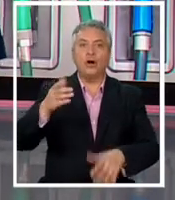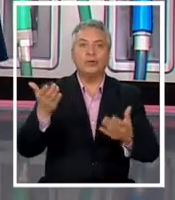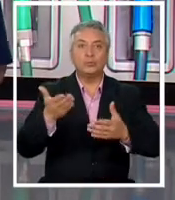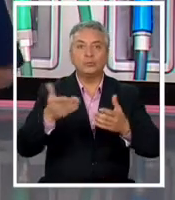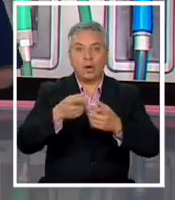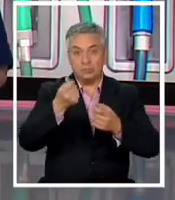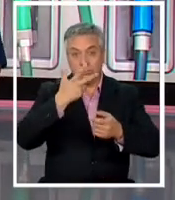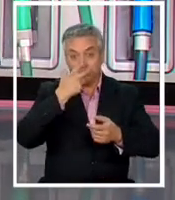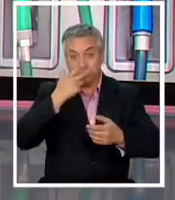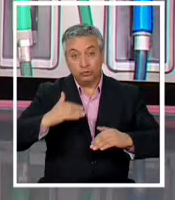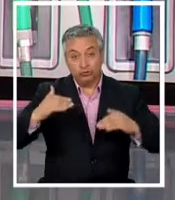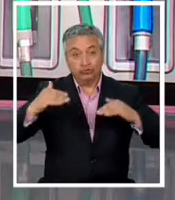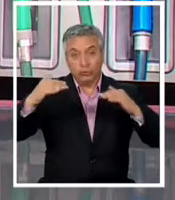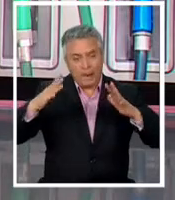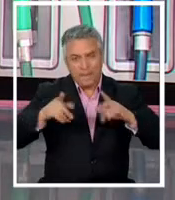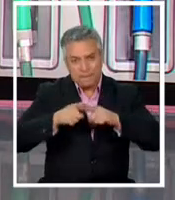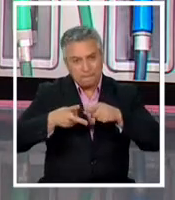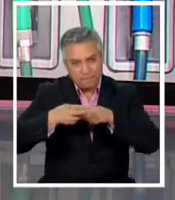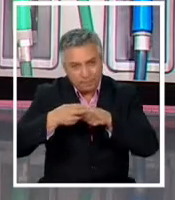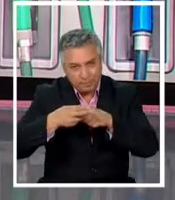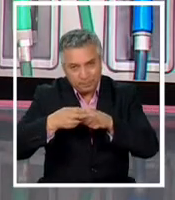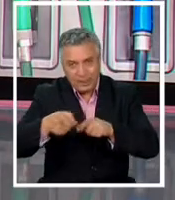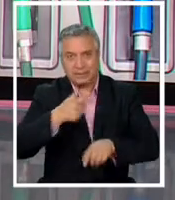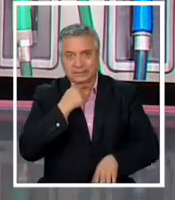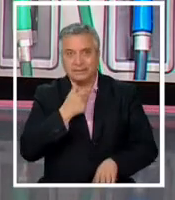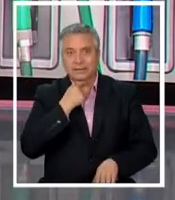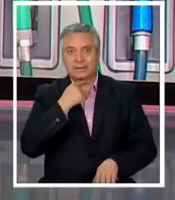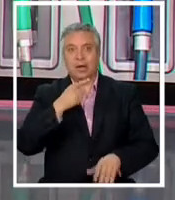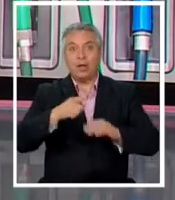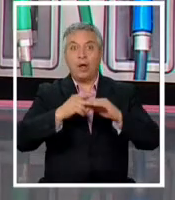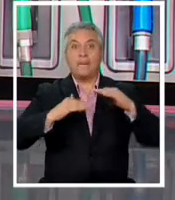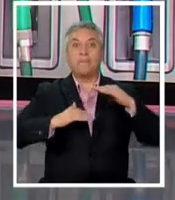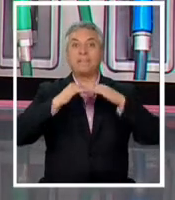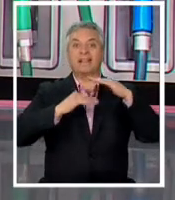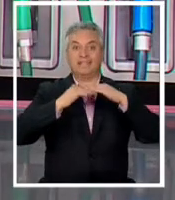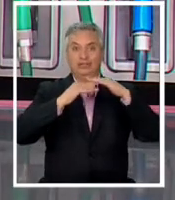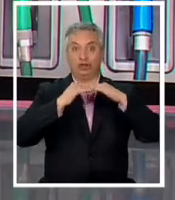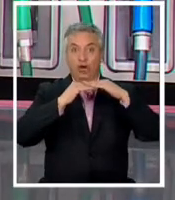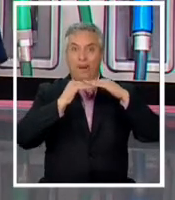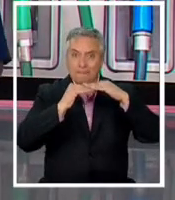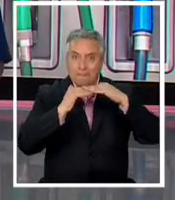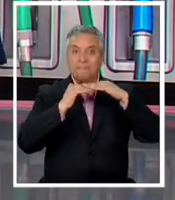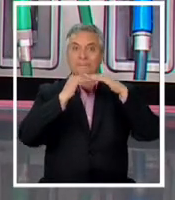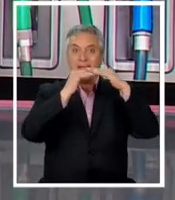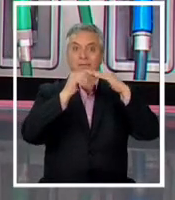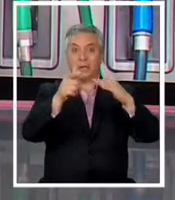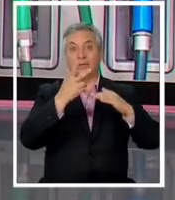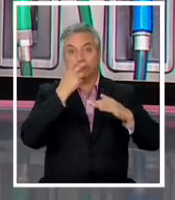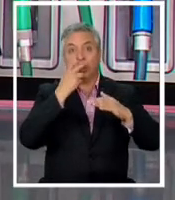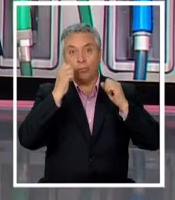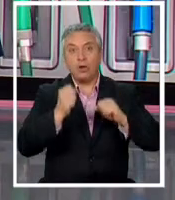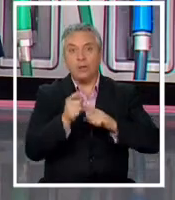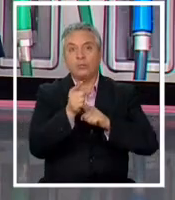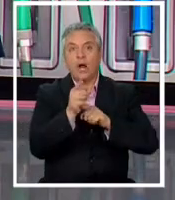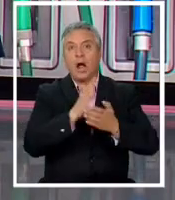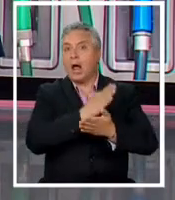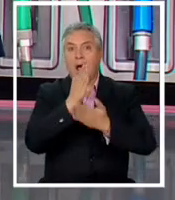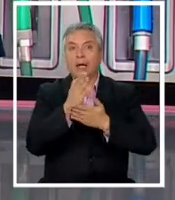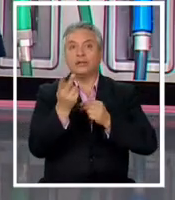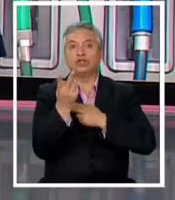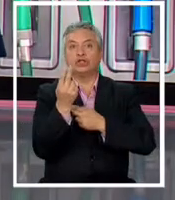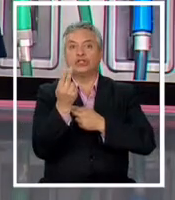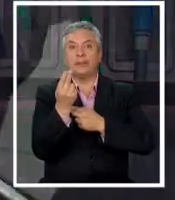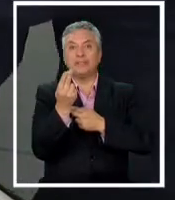alto precio de los combustibles. Claro, esta medida amplía el techo del mecanismo. O sea, ahora la benzina podría subir hasta 12 pesos por litro.